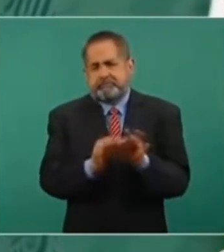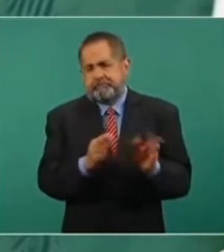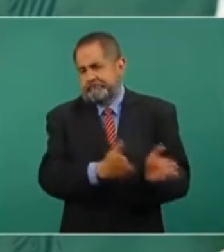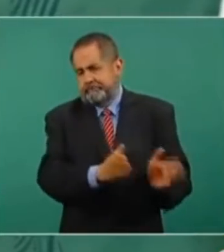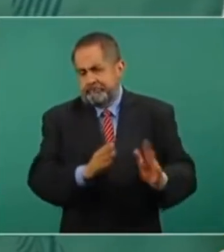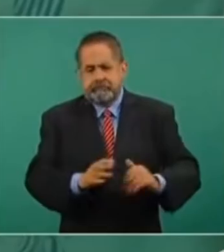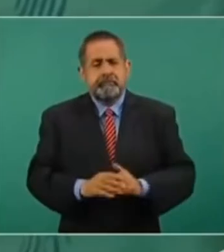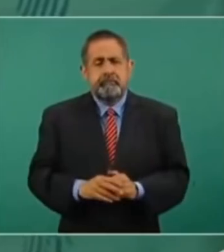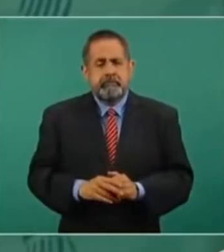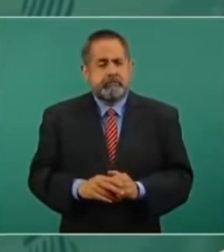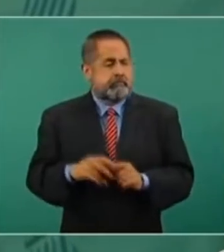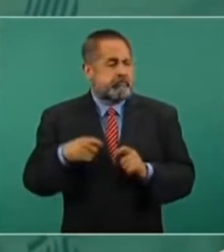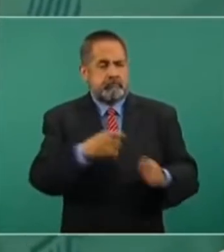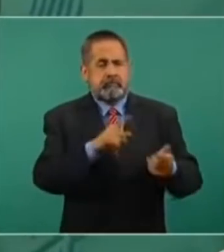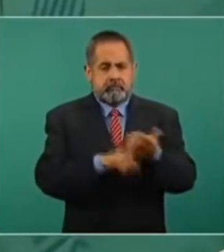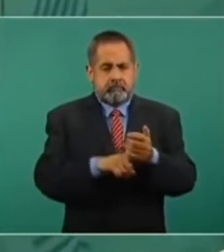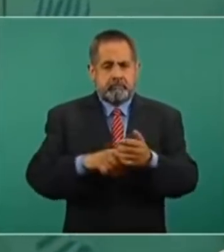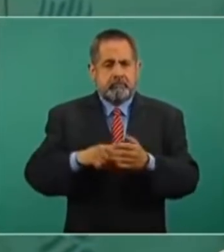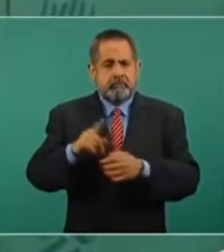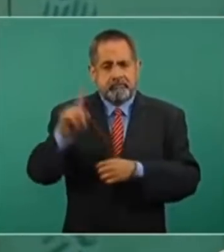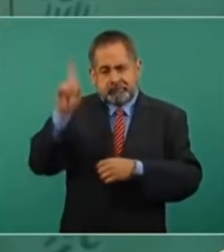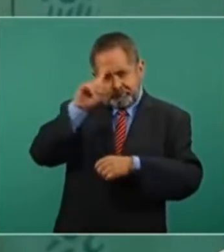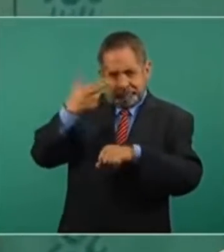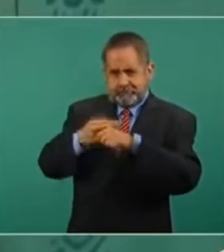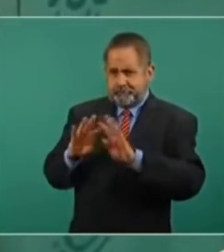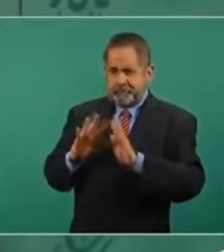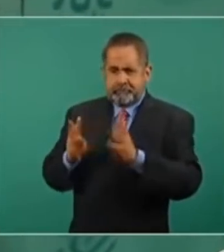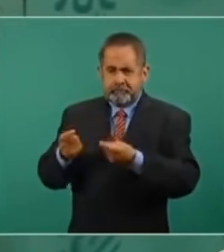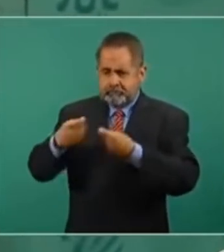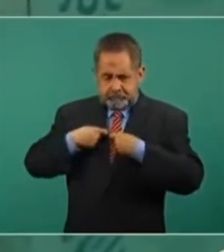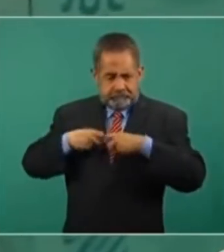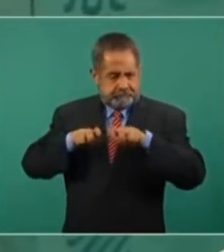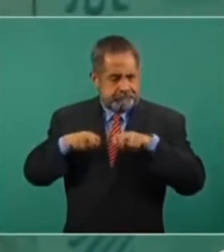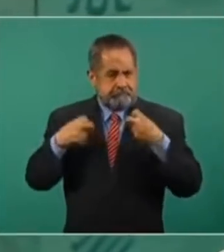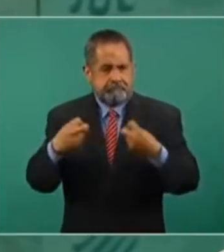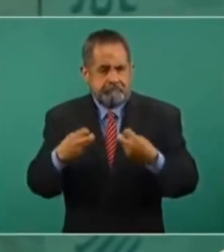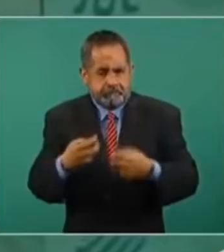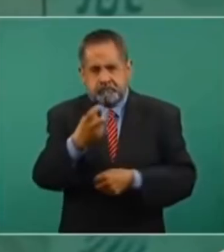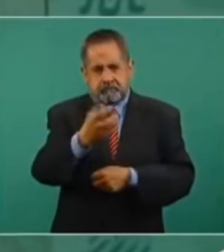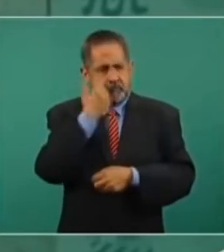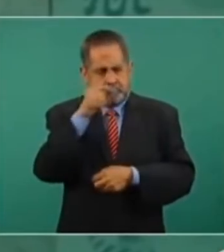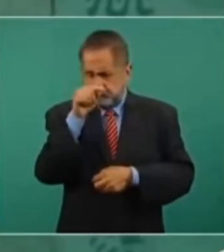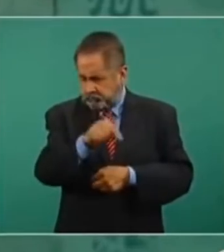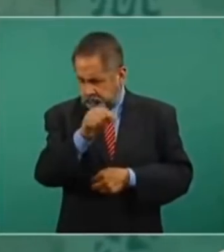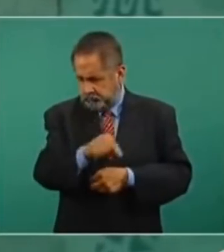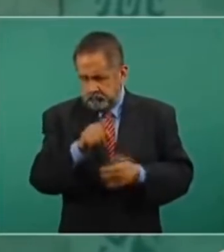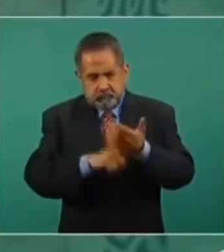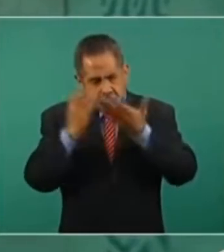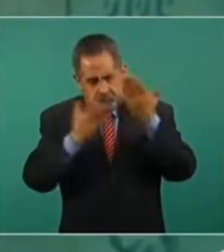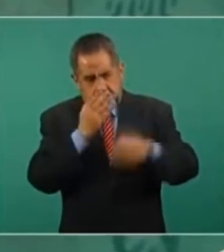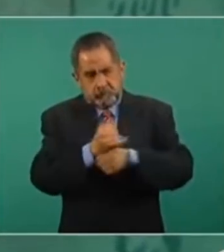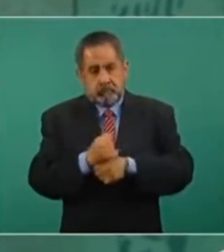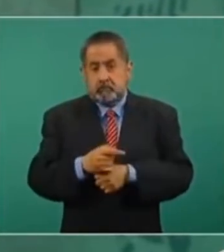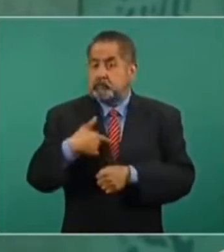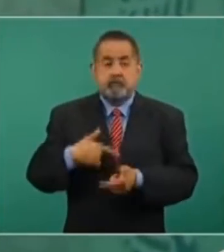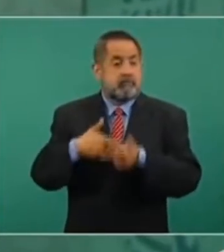en manos de los consejeros de la Judicatura, que es lo que quiero y lo voy